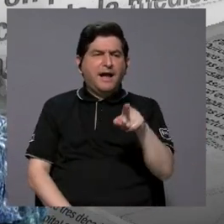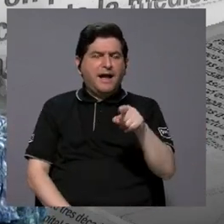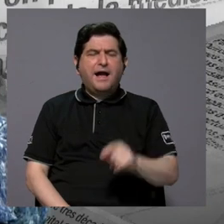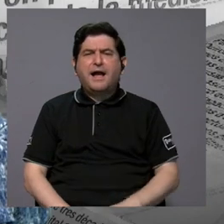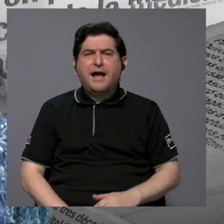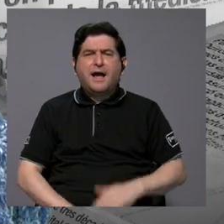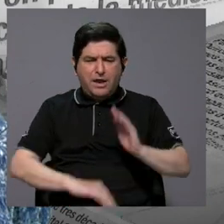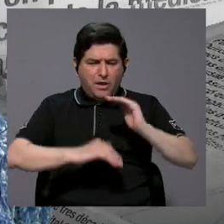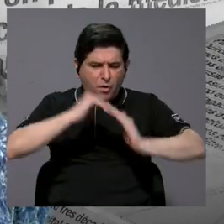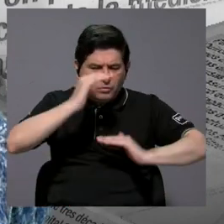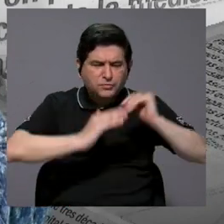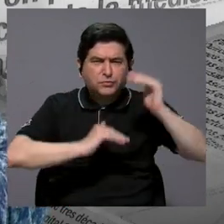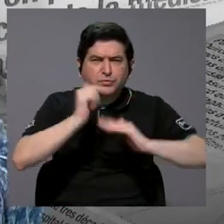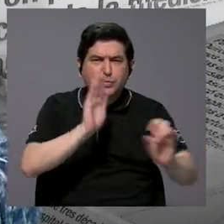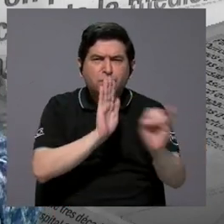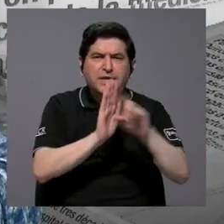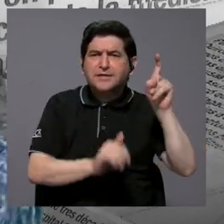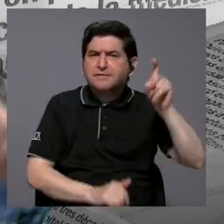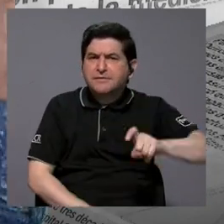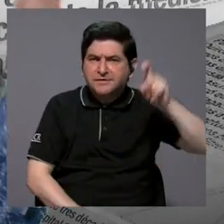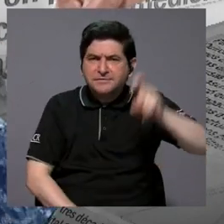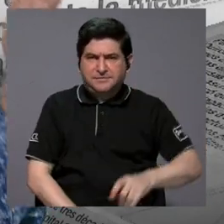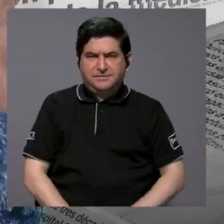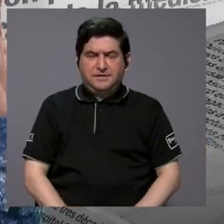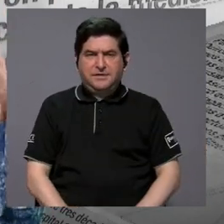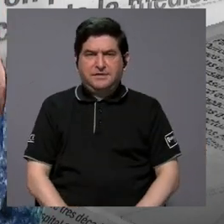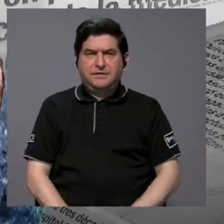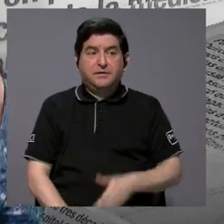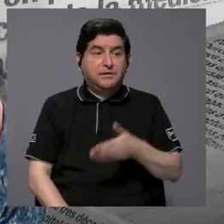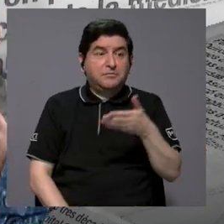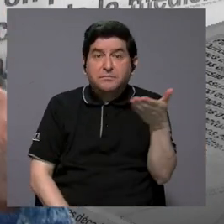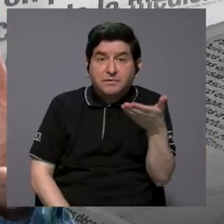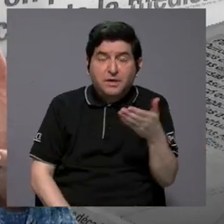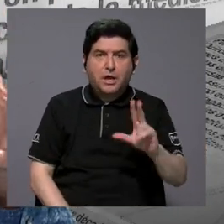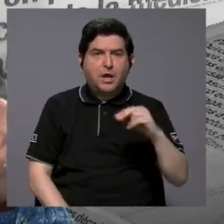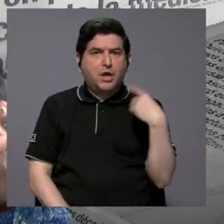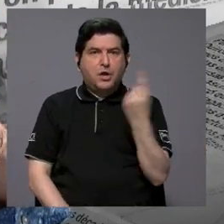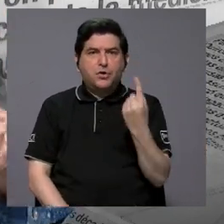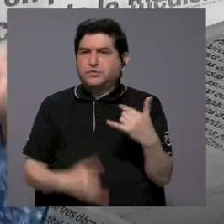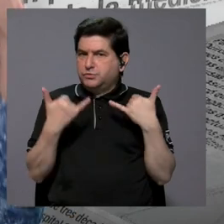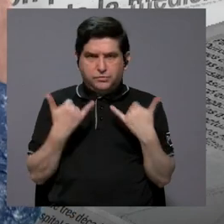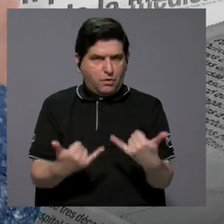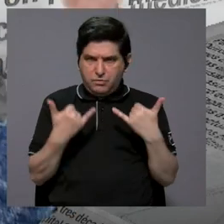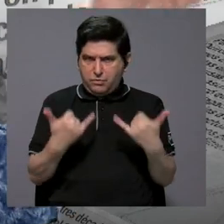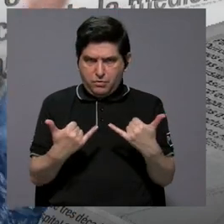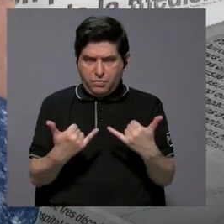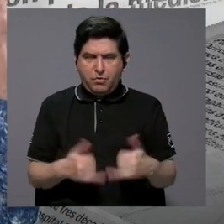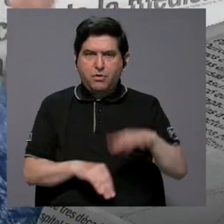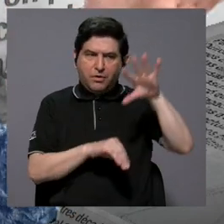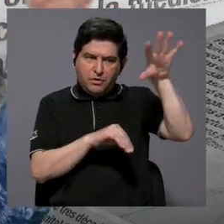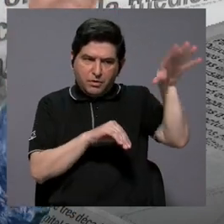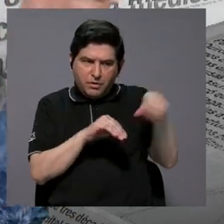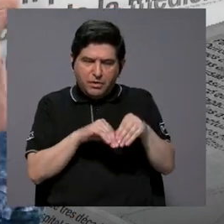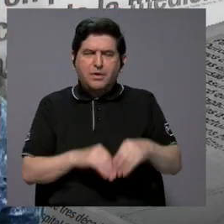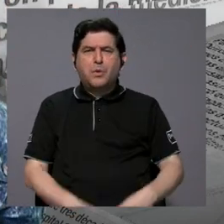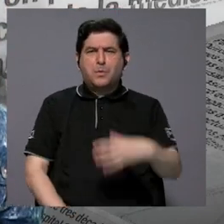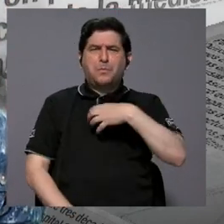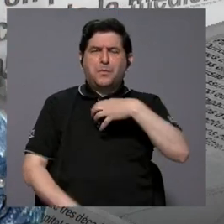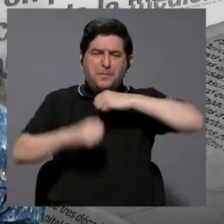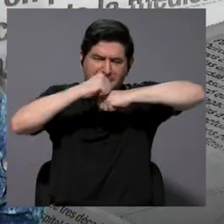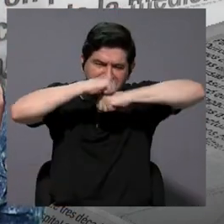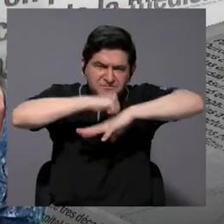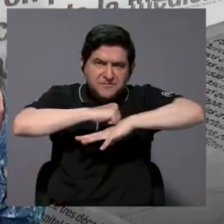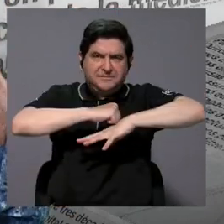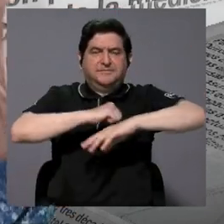identidad que es tan necesaria, con no solamente lo contemporáneo, sino con esas raíces que